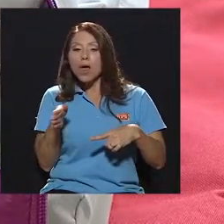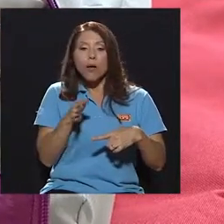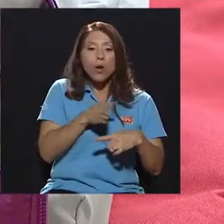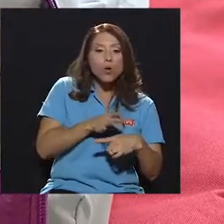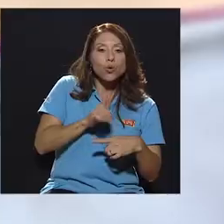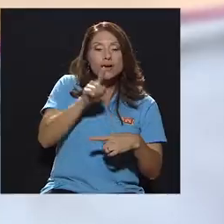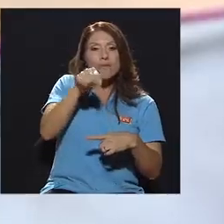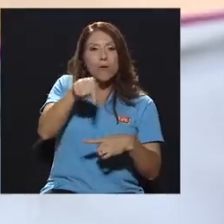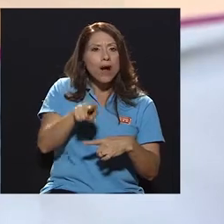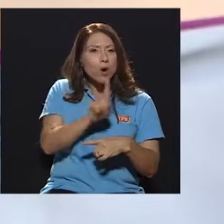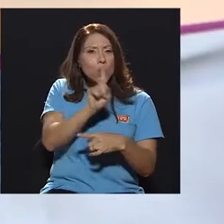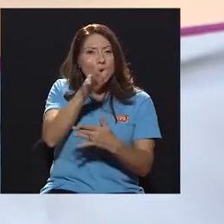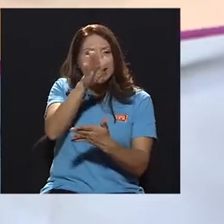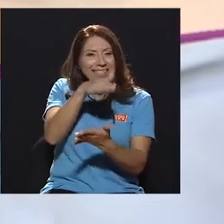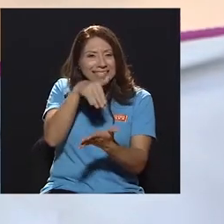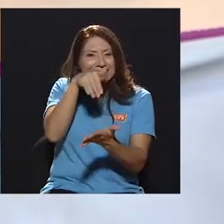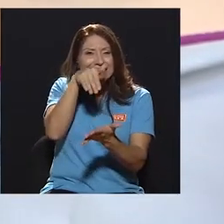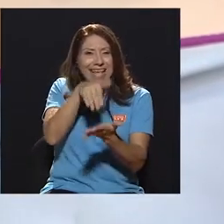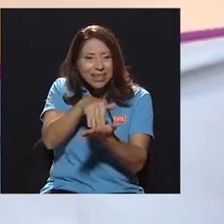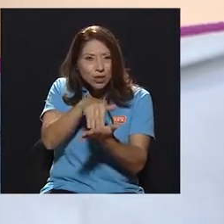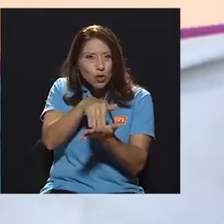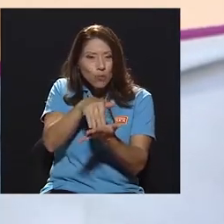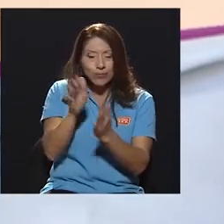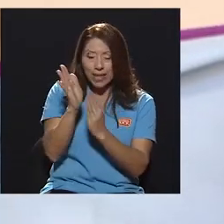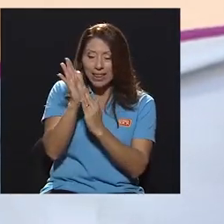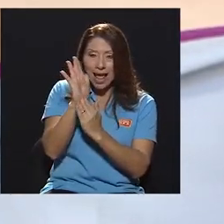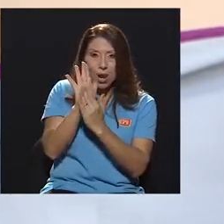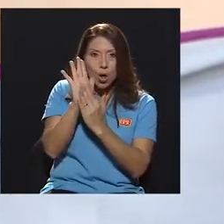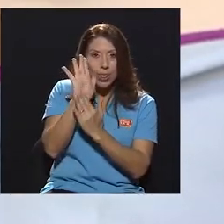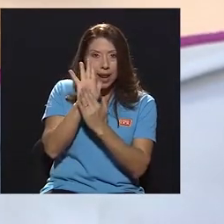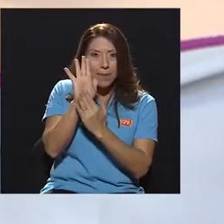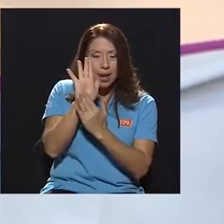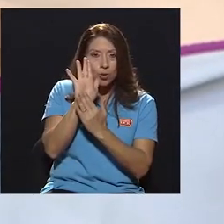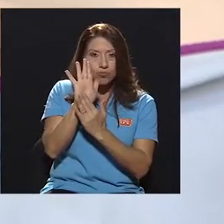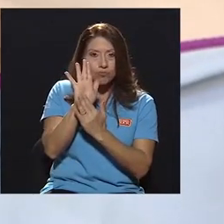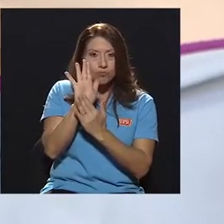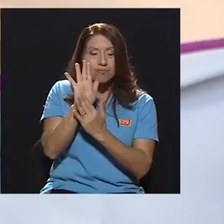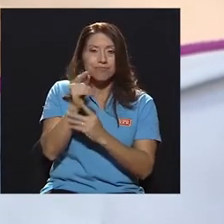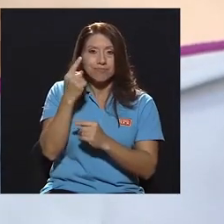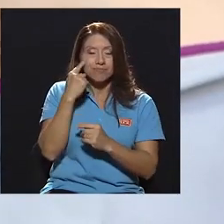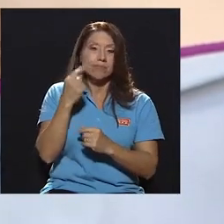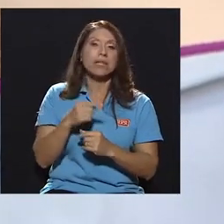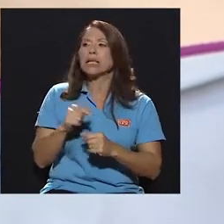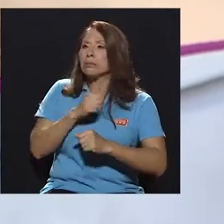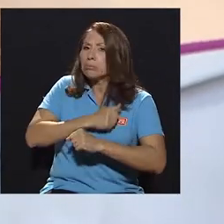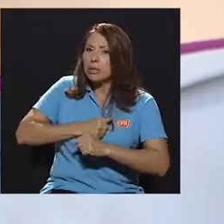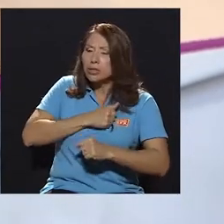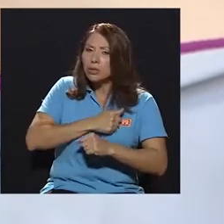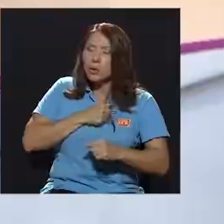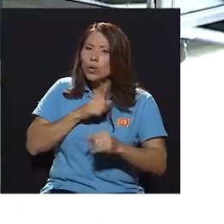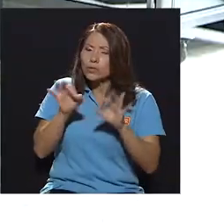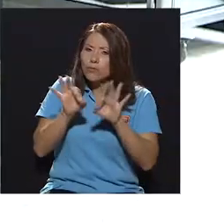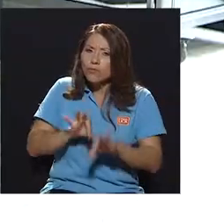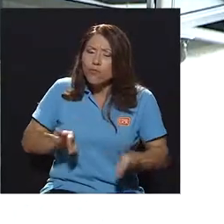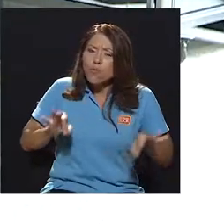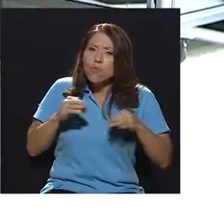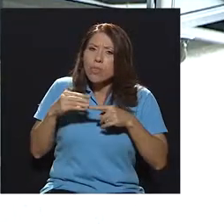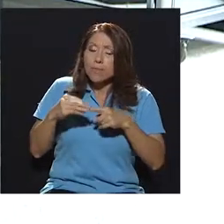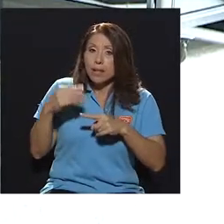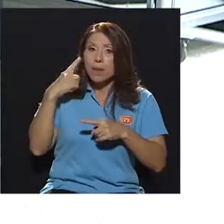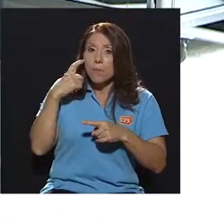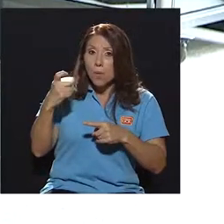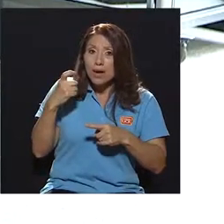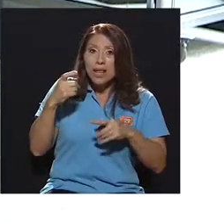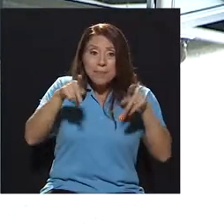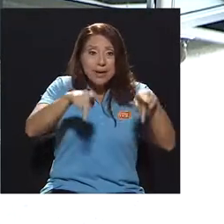arriba, ni abajo, es exactamente en el centro del tórax, el talón de la mano, ¿ok? La coloco. Perdón, John, eso es fundamental